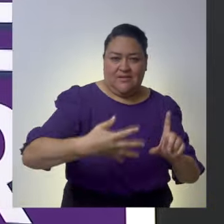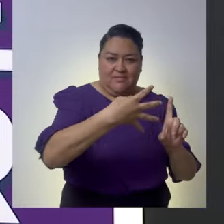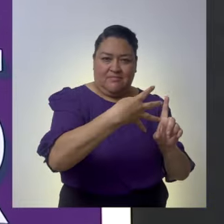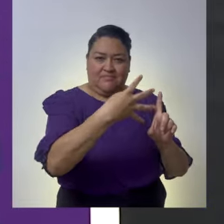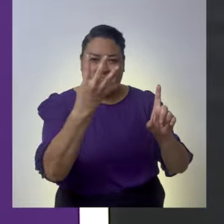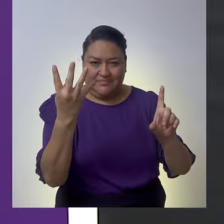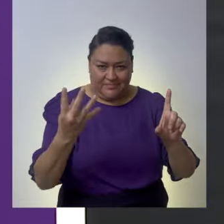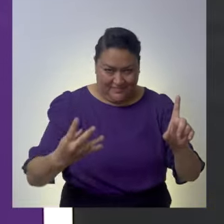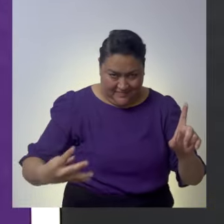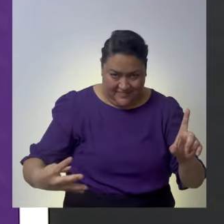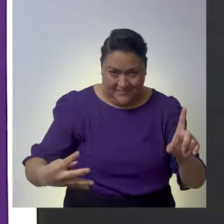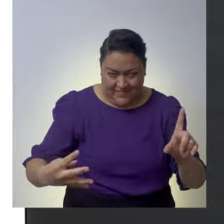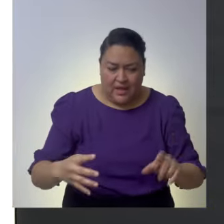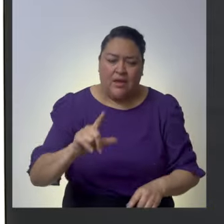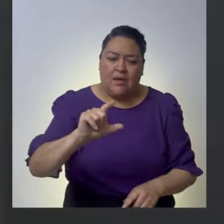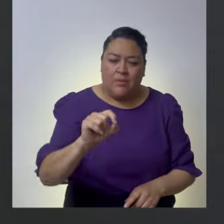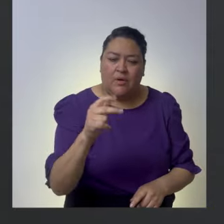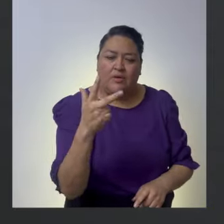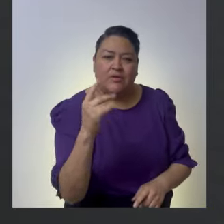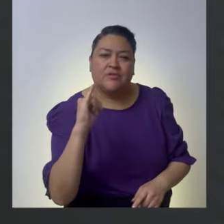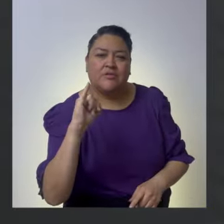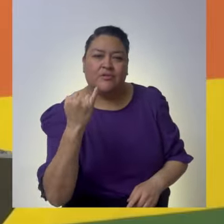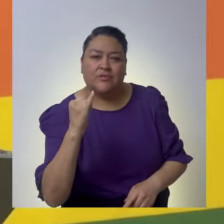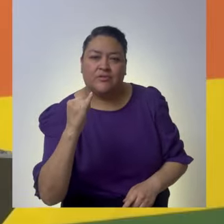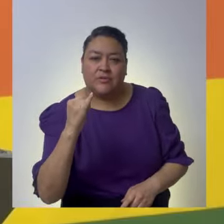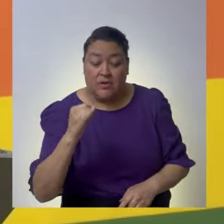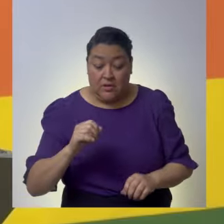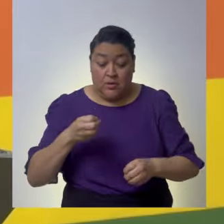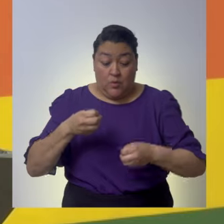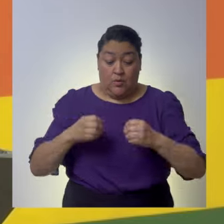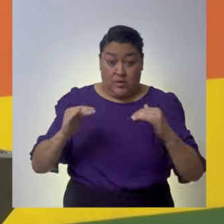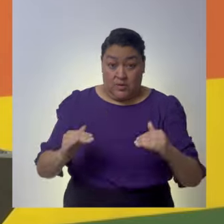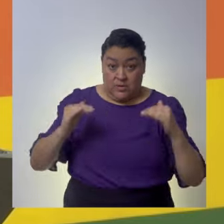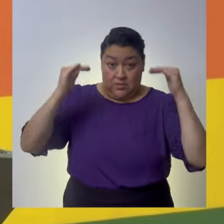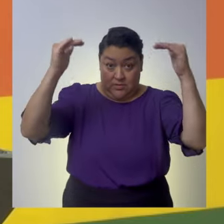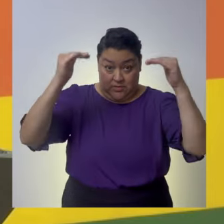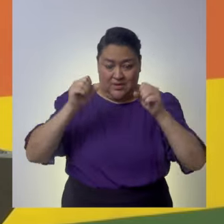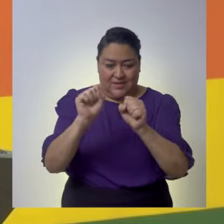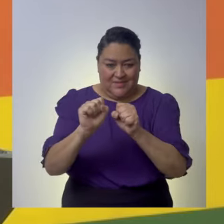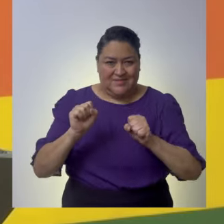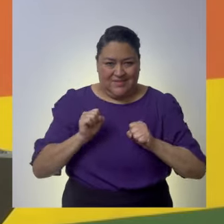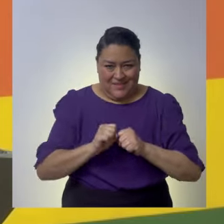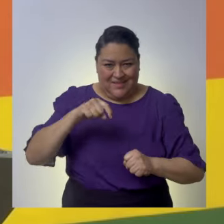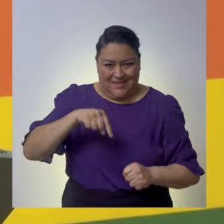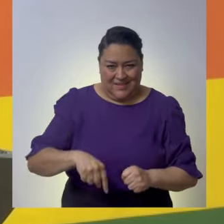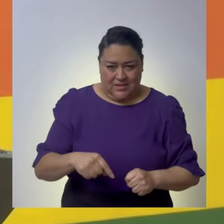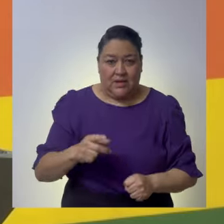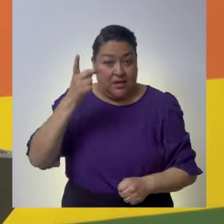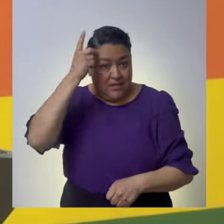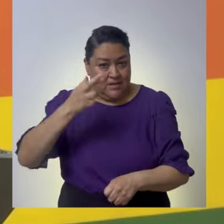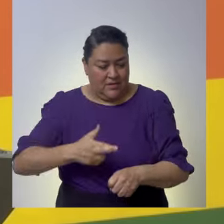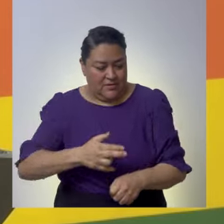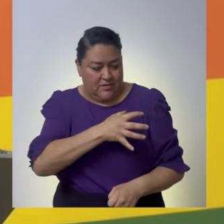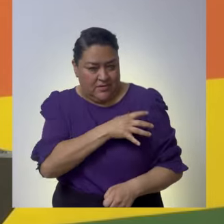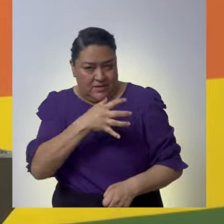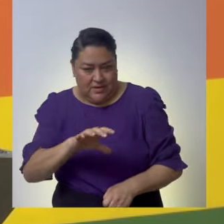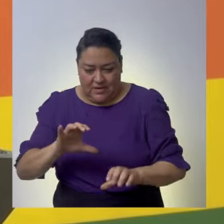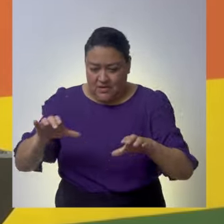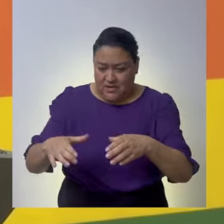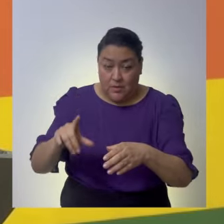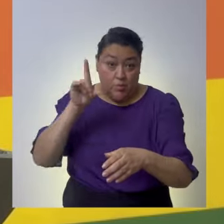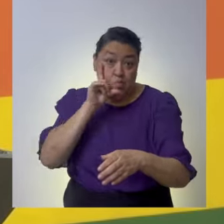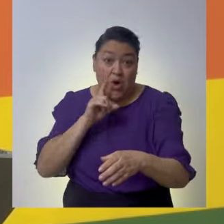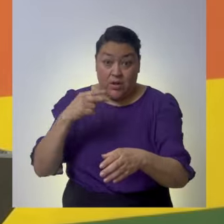LGBTIQ+, el 28 de junio. A nombre de las magistradas y magistrados de la Sala Superior, la directora general de